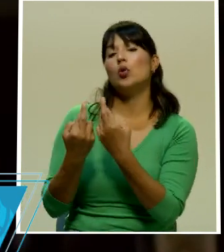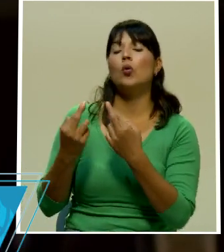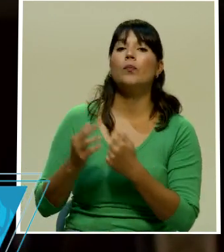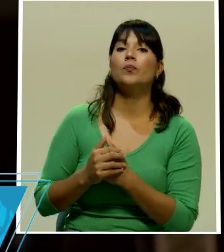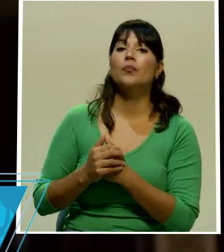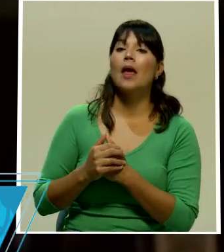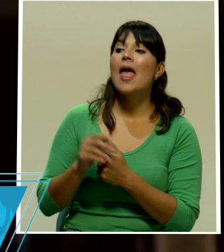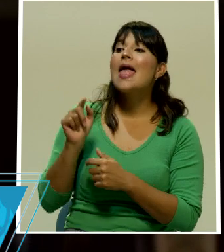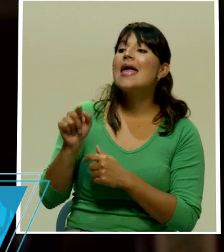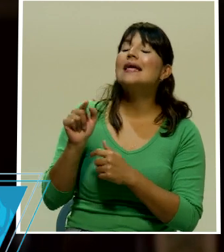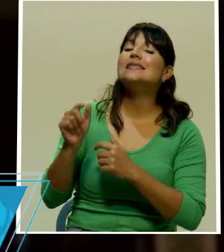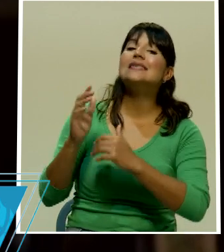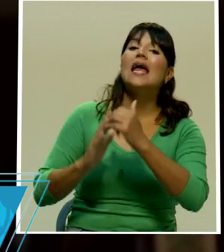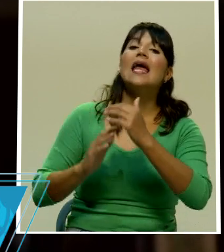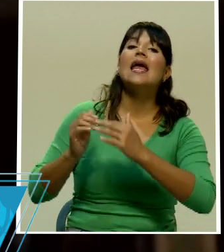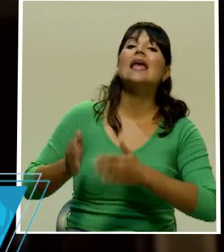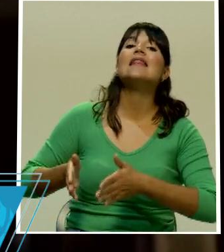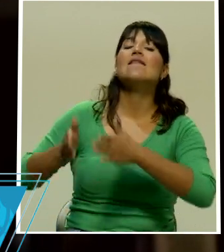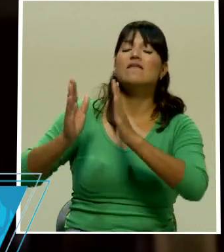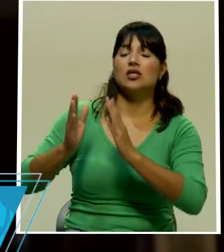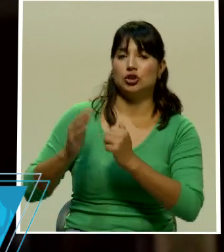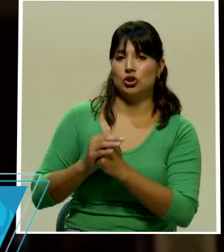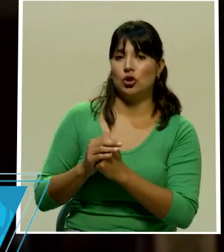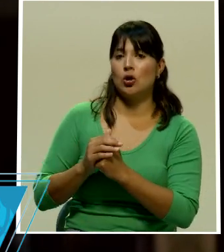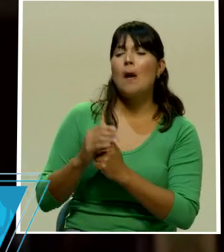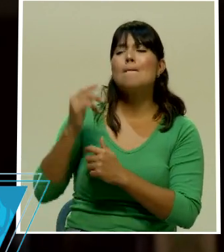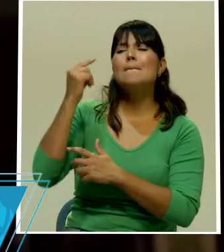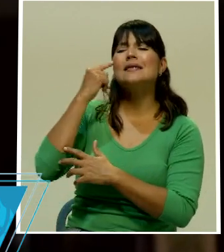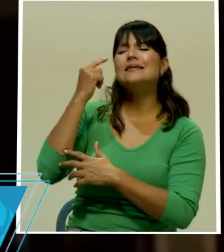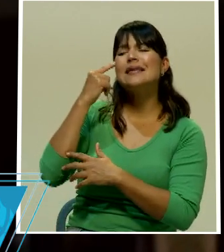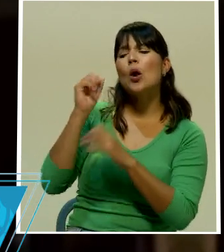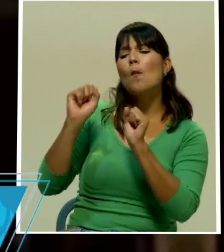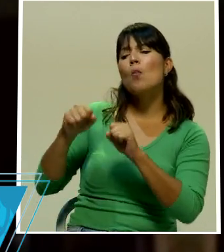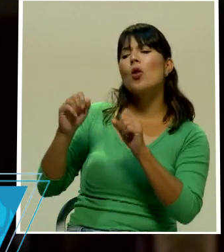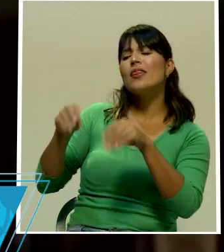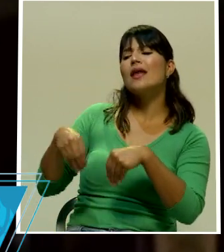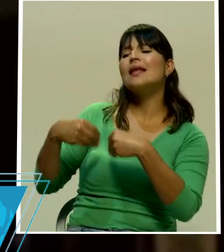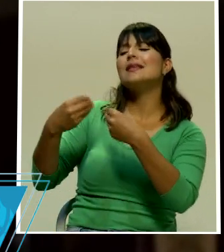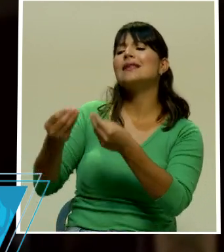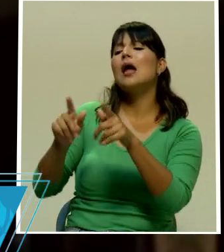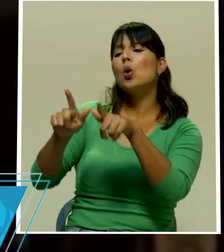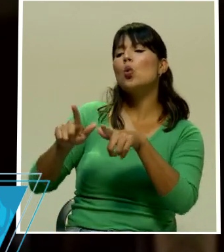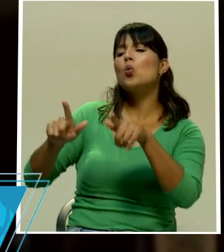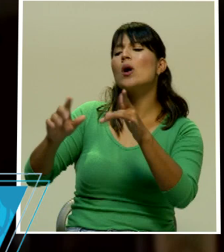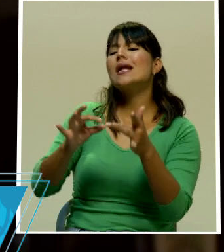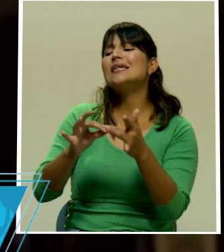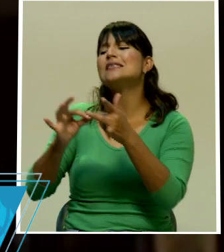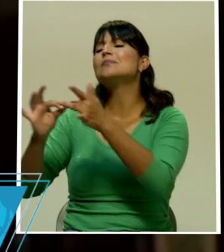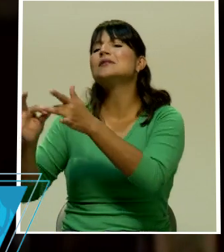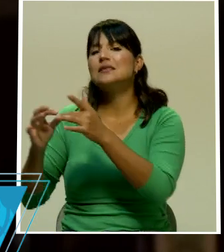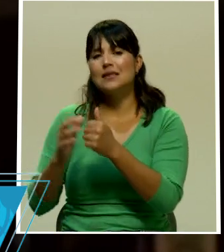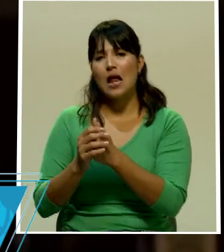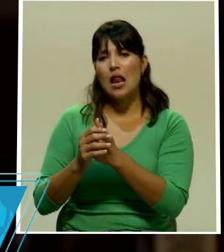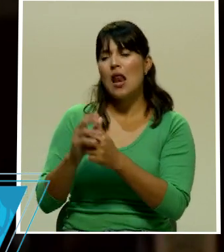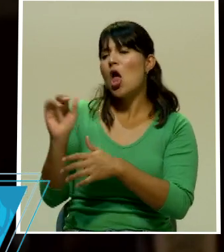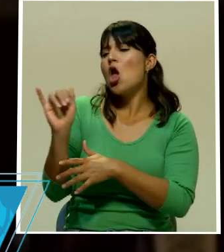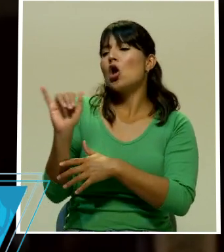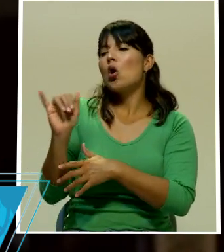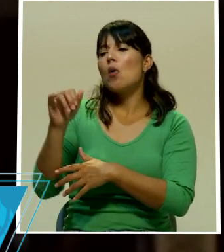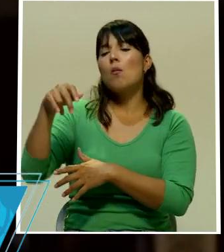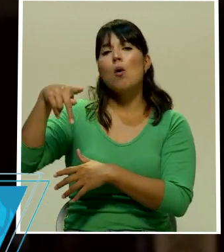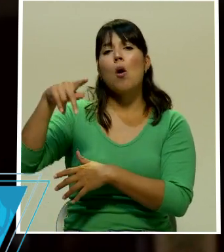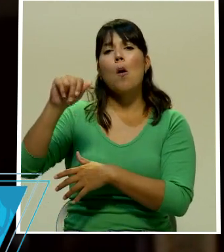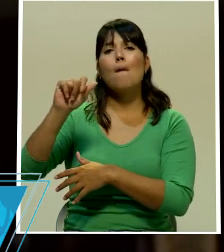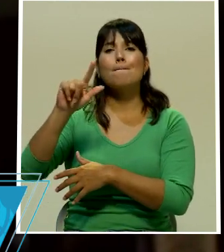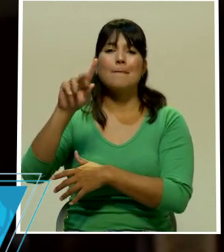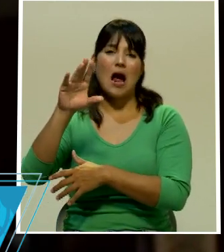de la prensa la idea era botarla de un lugar especial único una especie de palco teniendo de